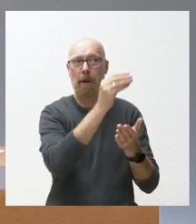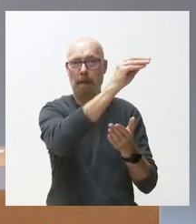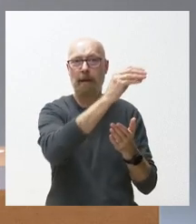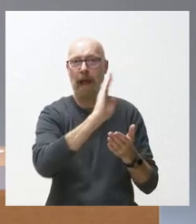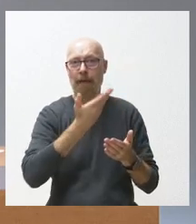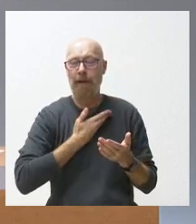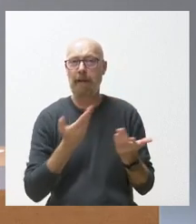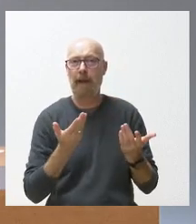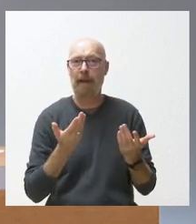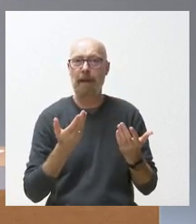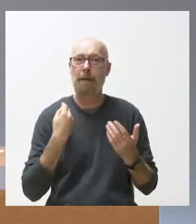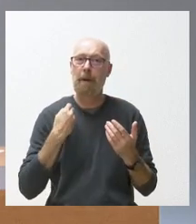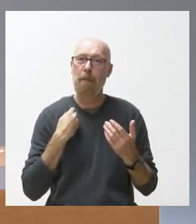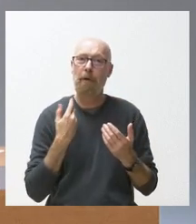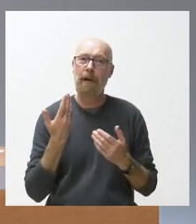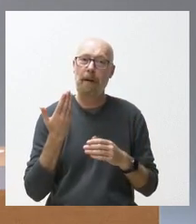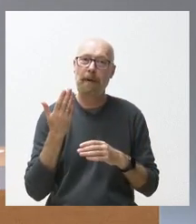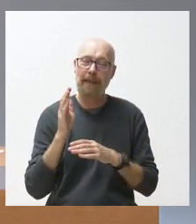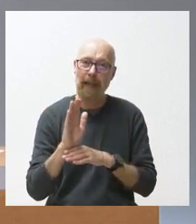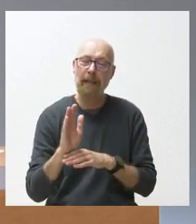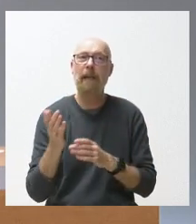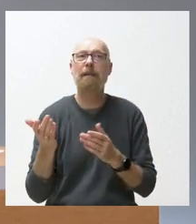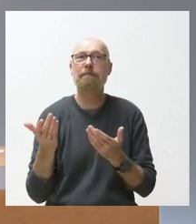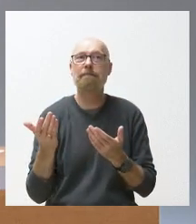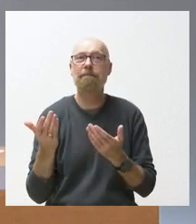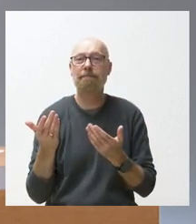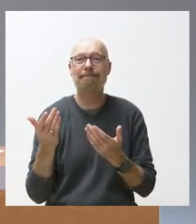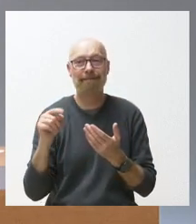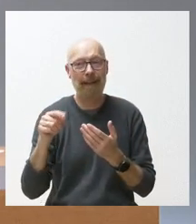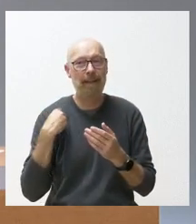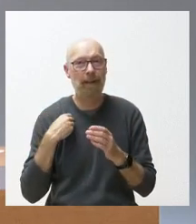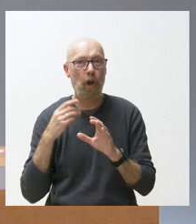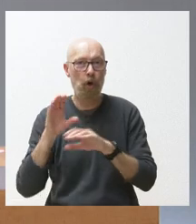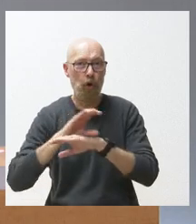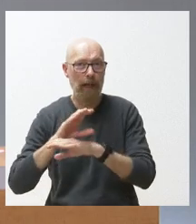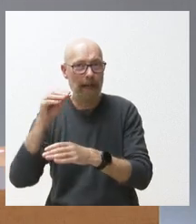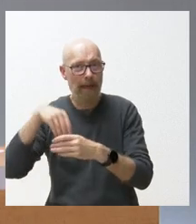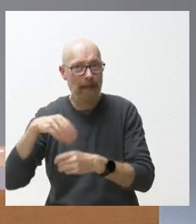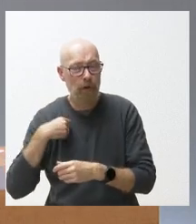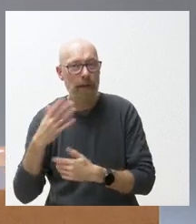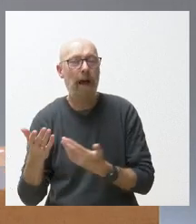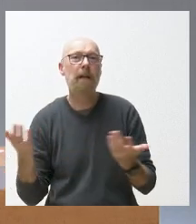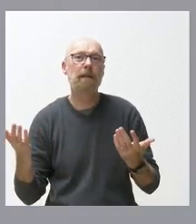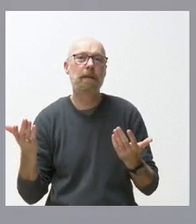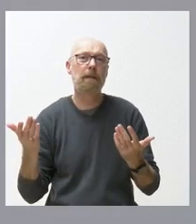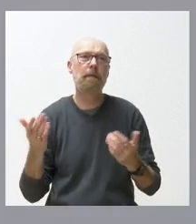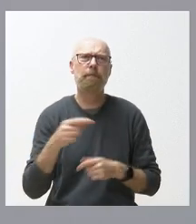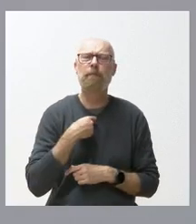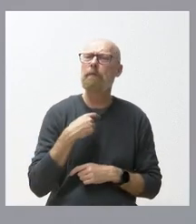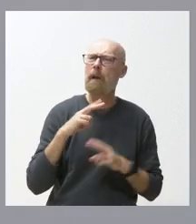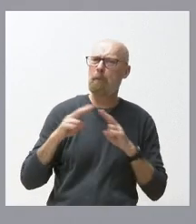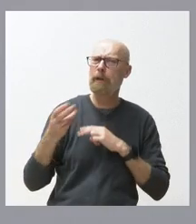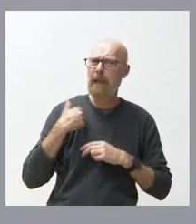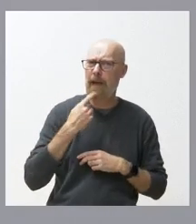consejerías si me podría dar una valoración sobre esta posición muchas gracias yo creo que se lo ha dado nosotros no